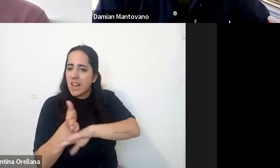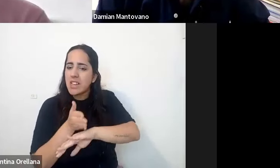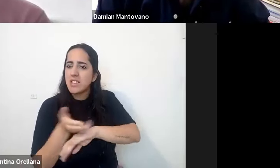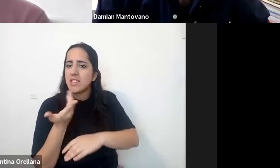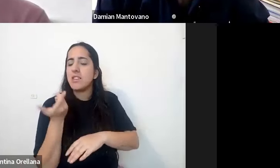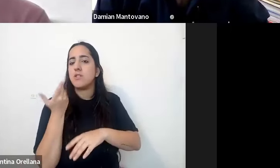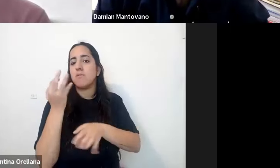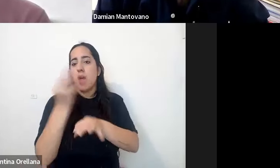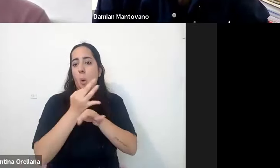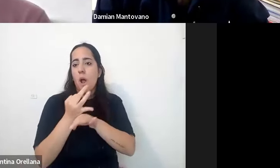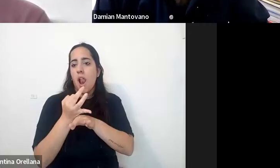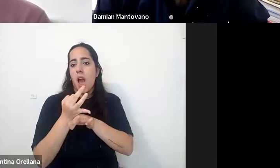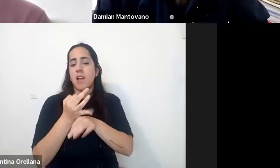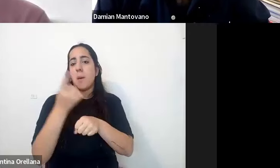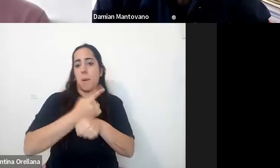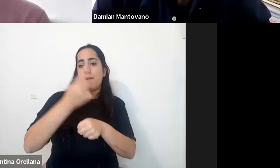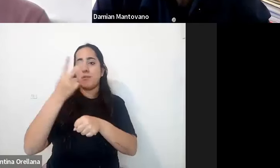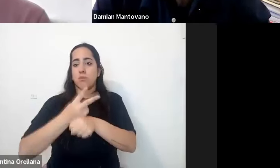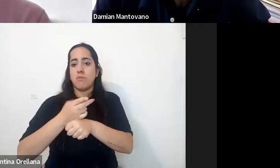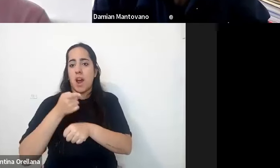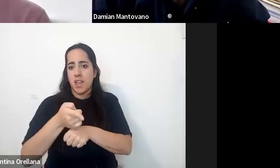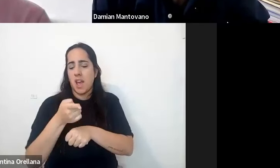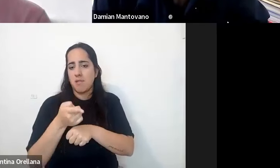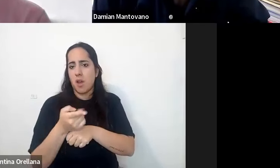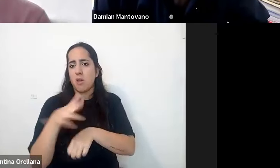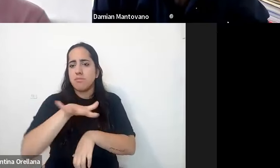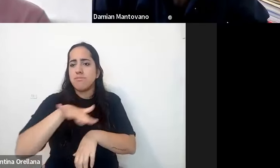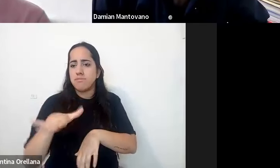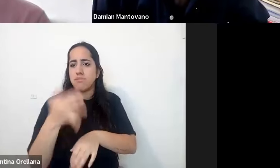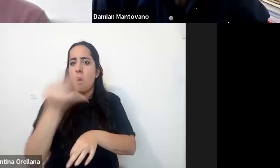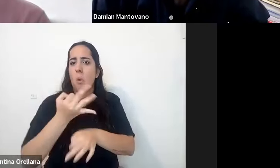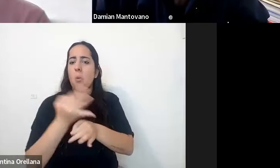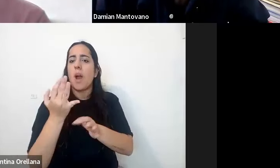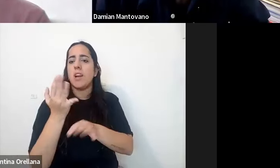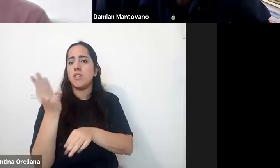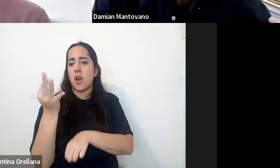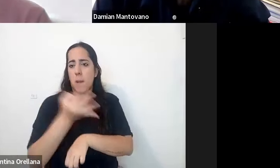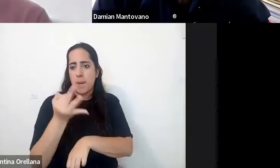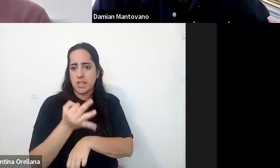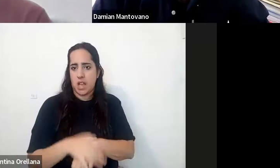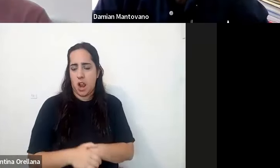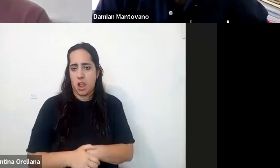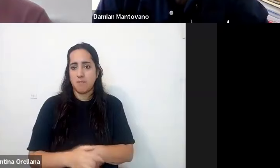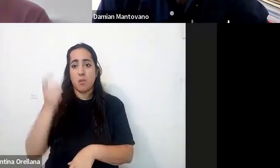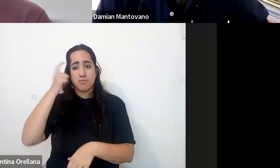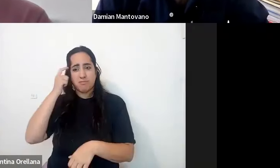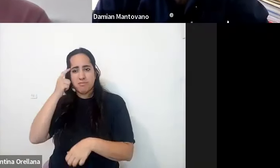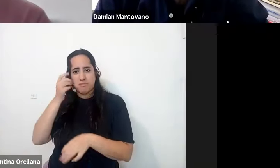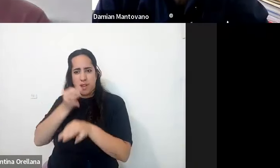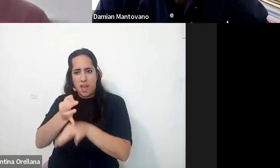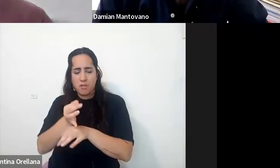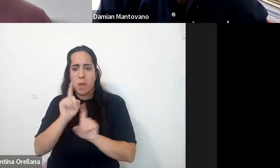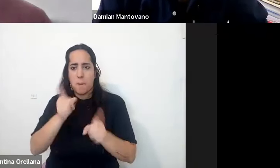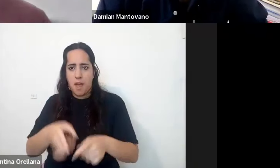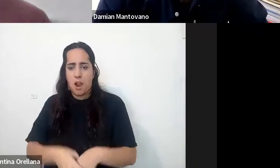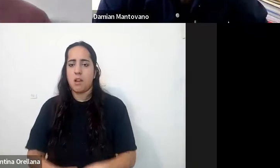escuelas de nivel el campo de acción de la educación especial en configuración o en corresponsabilidad pedagógica si uno quiere entre ambas